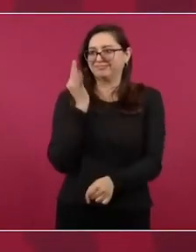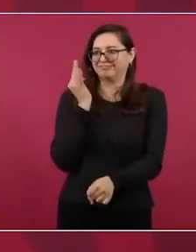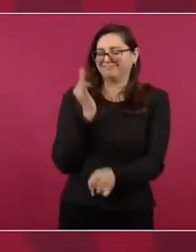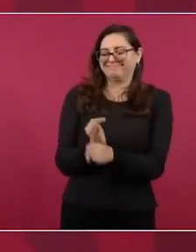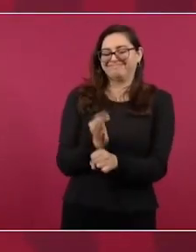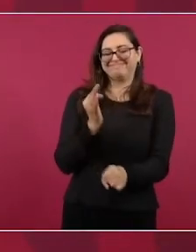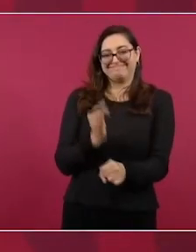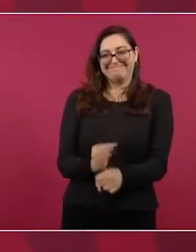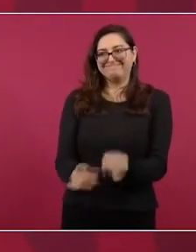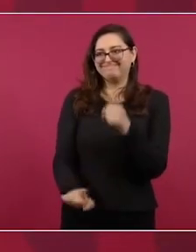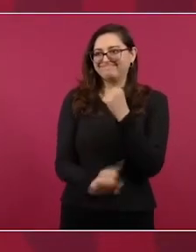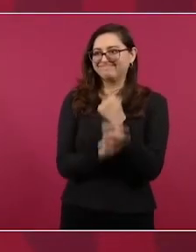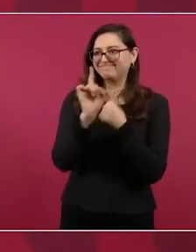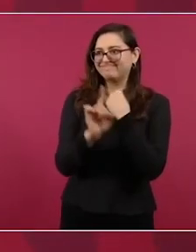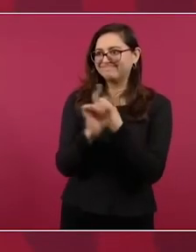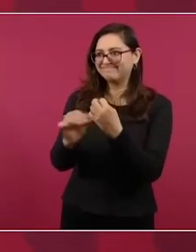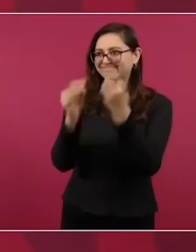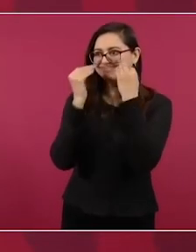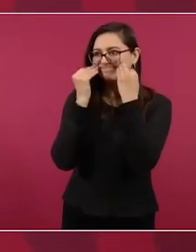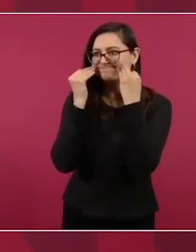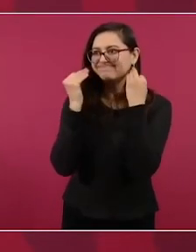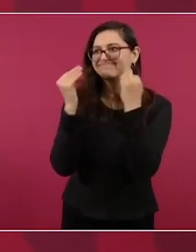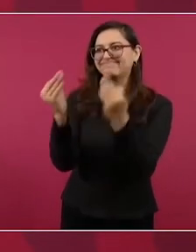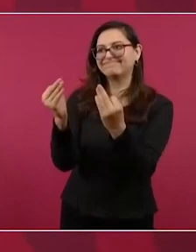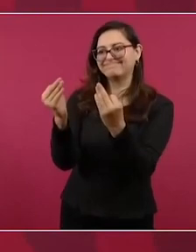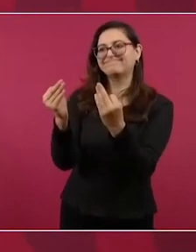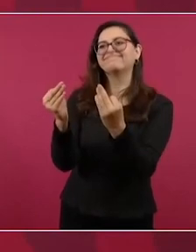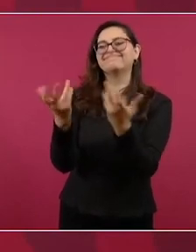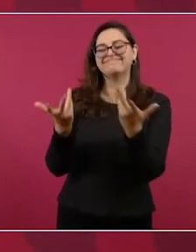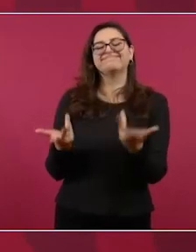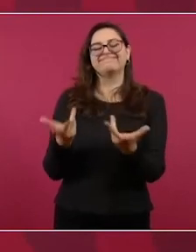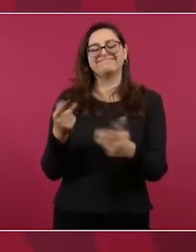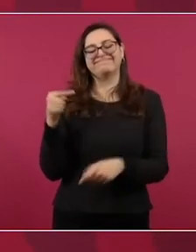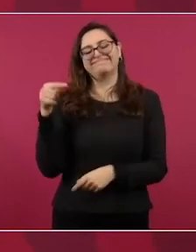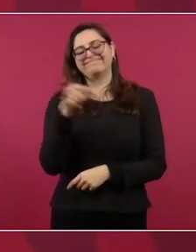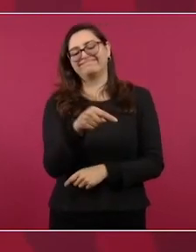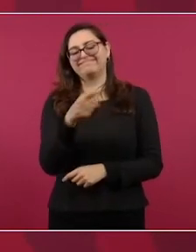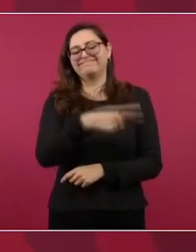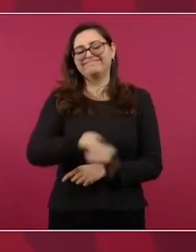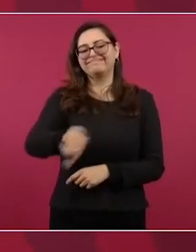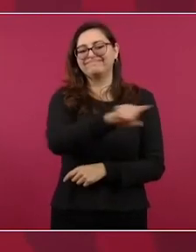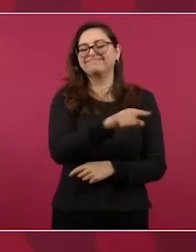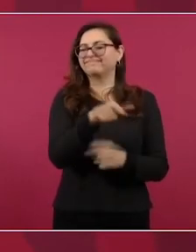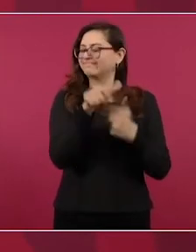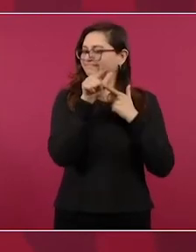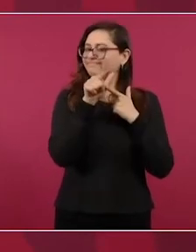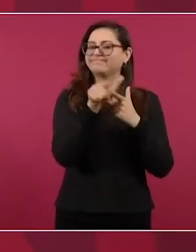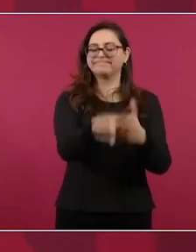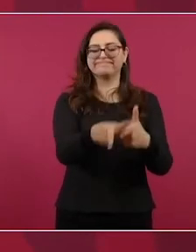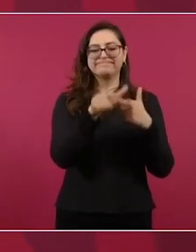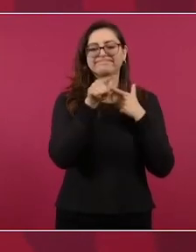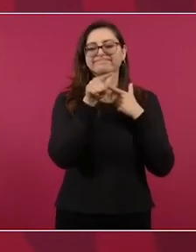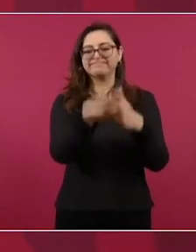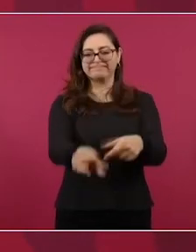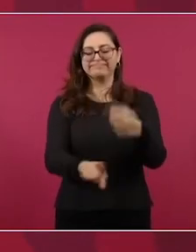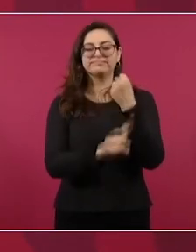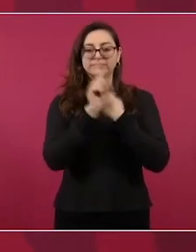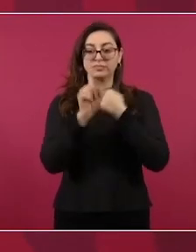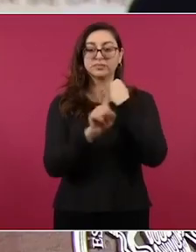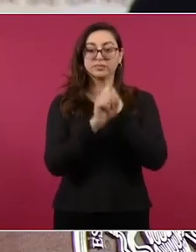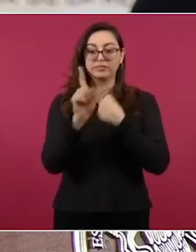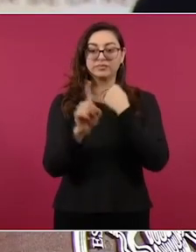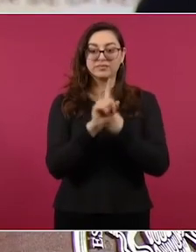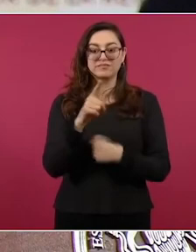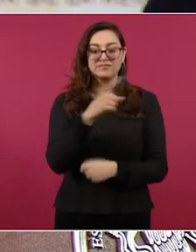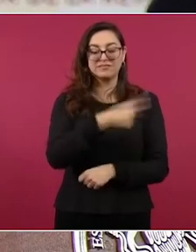mantenido esta crisis en ese país por